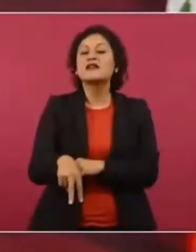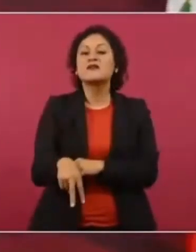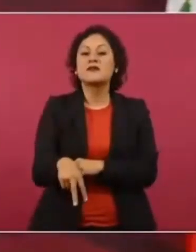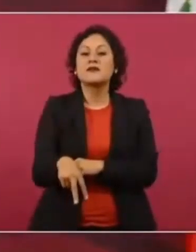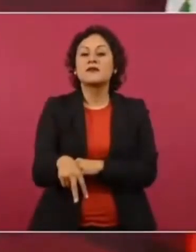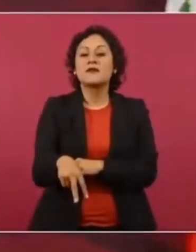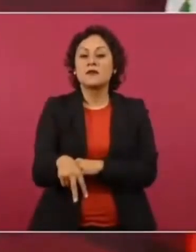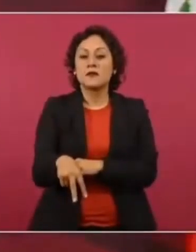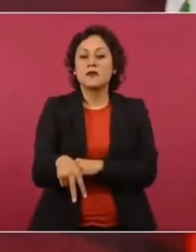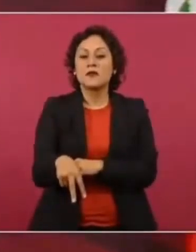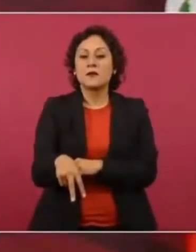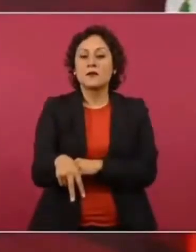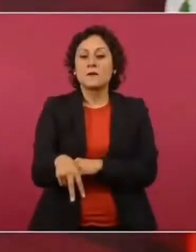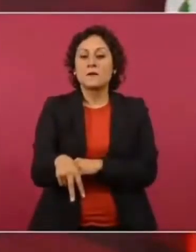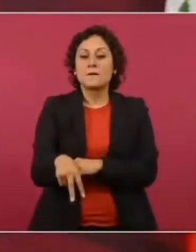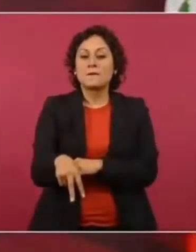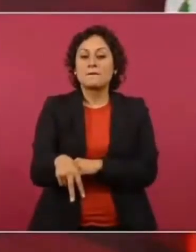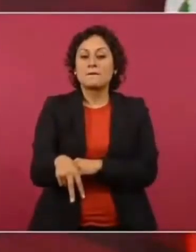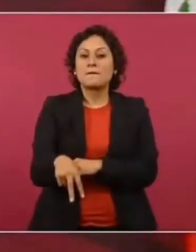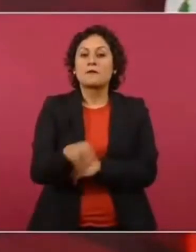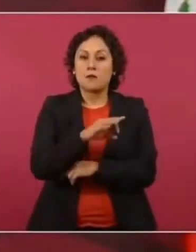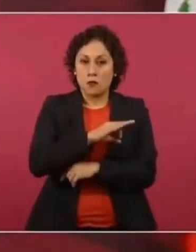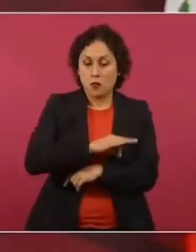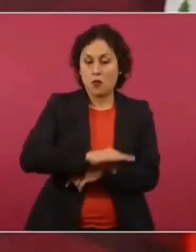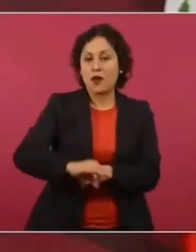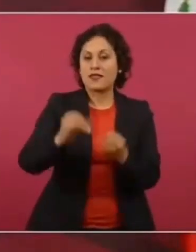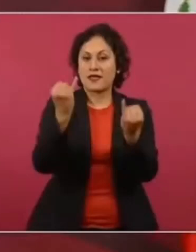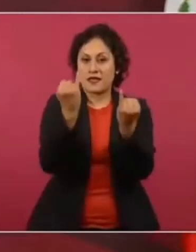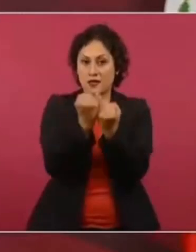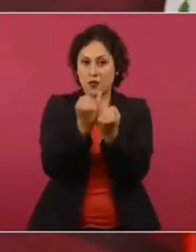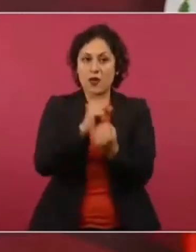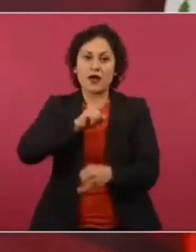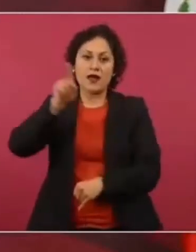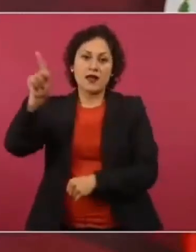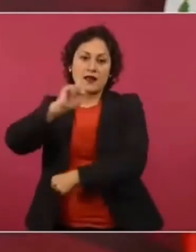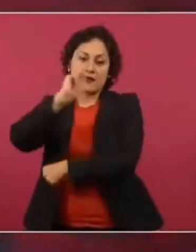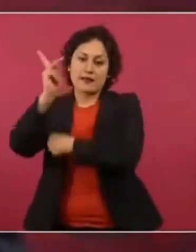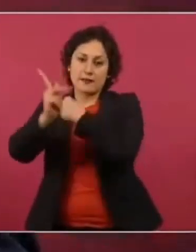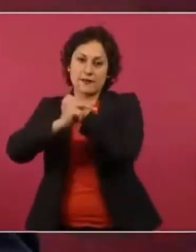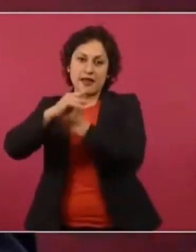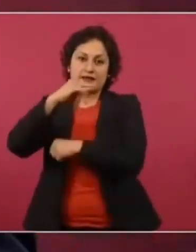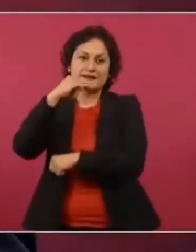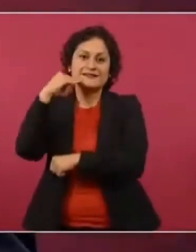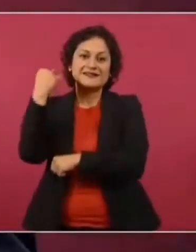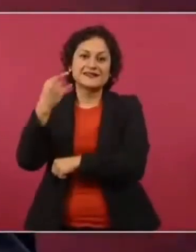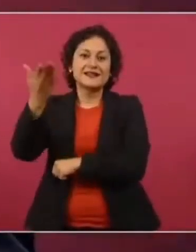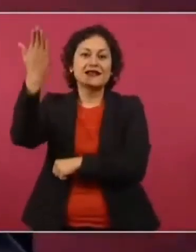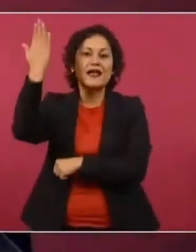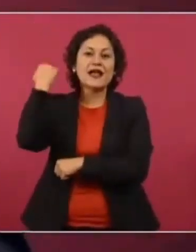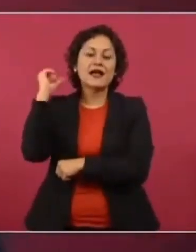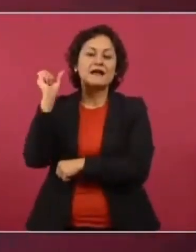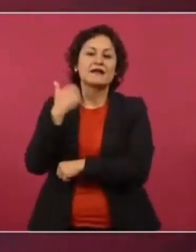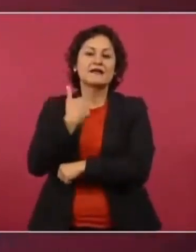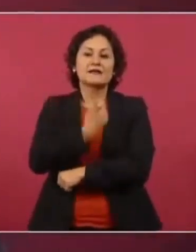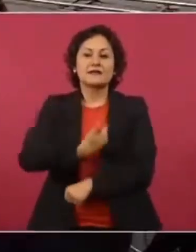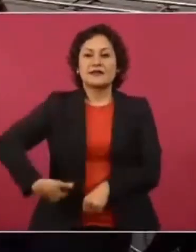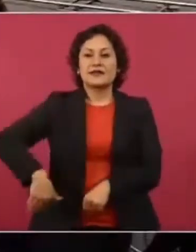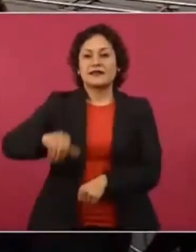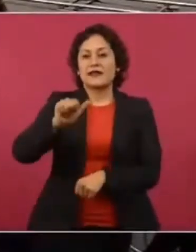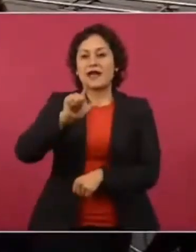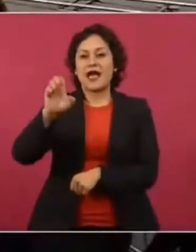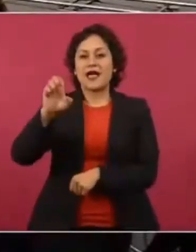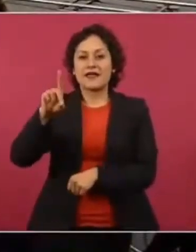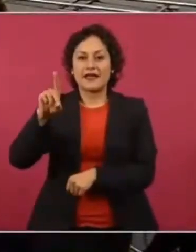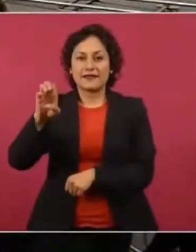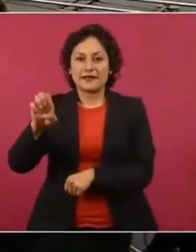a lo que fue el golpe en Chile contra el presidente Allende. Esas son las